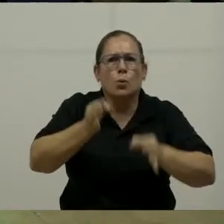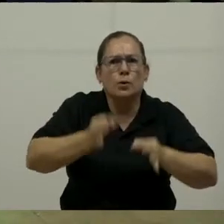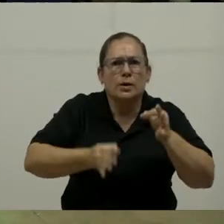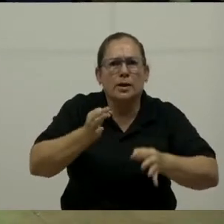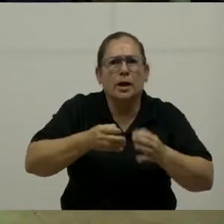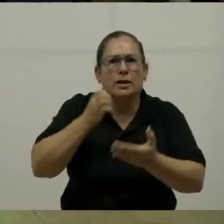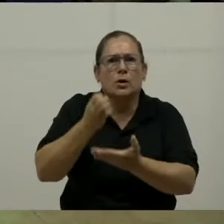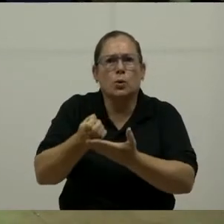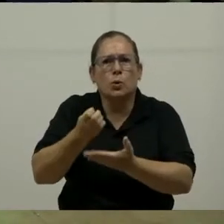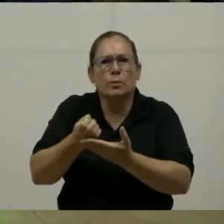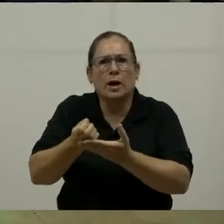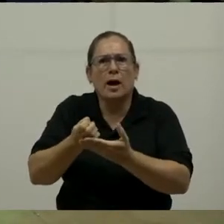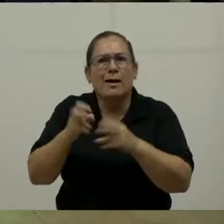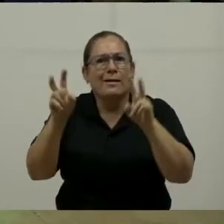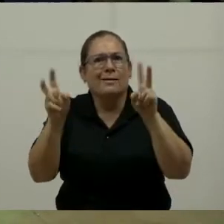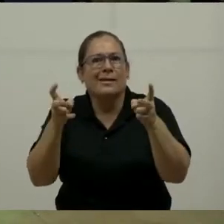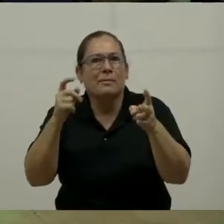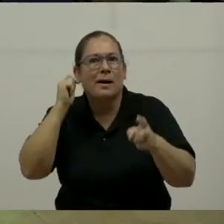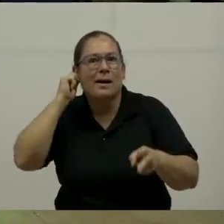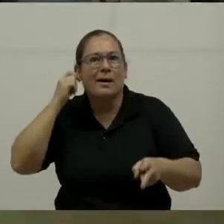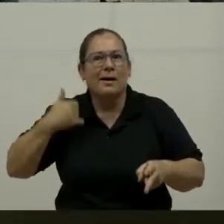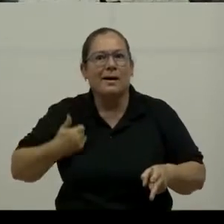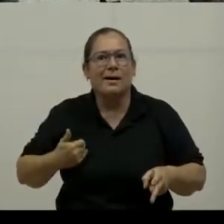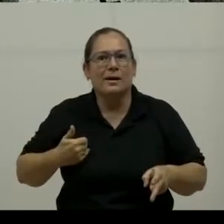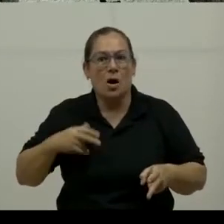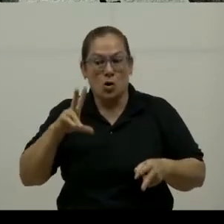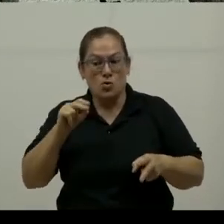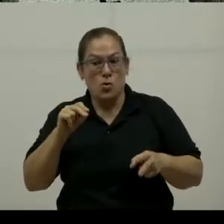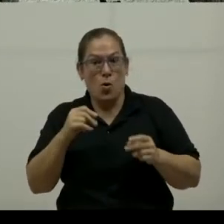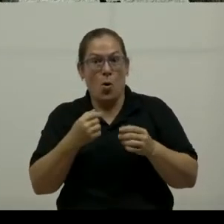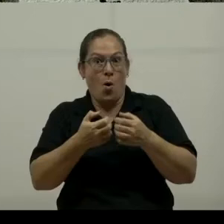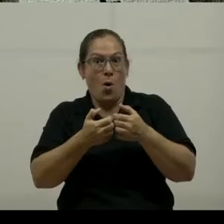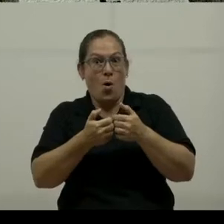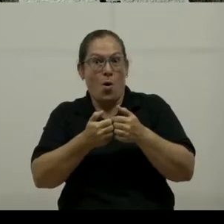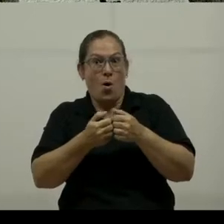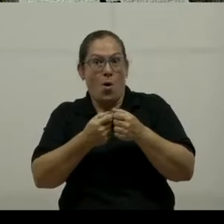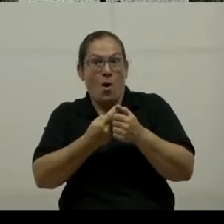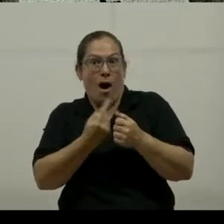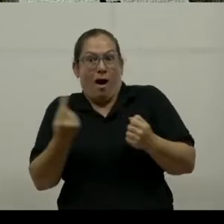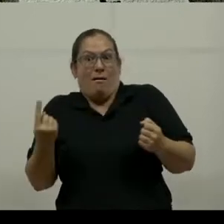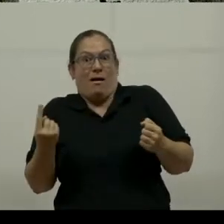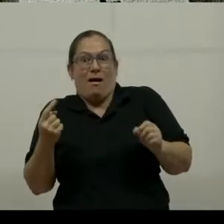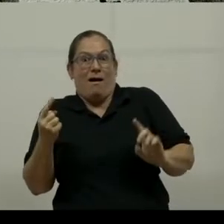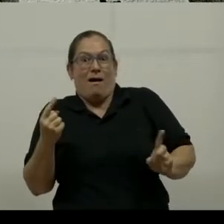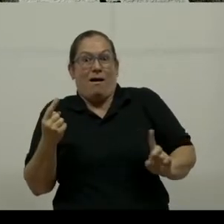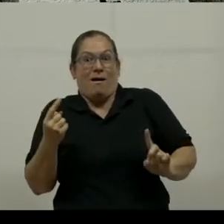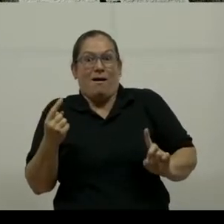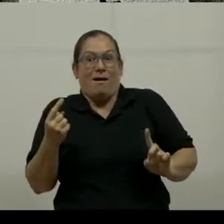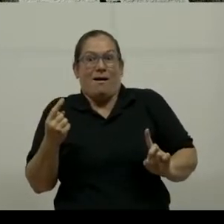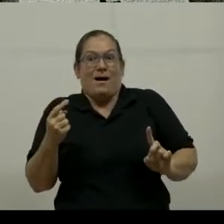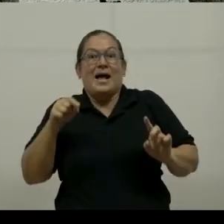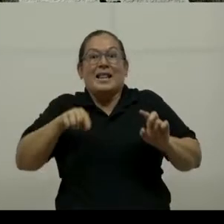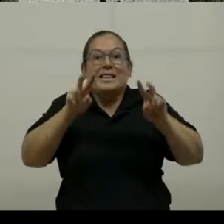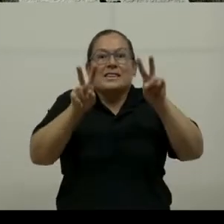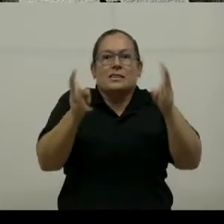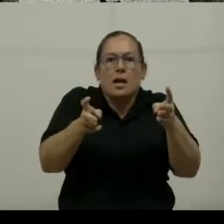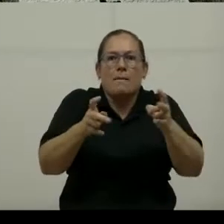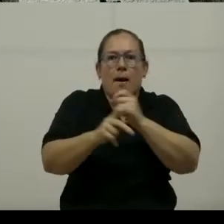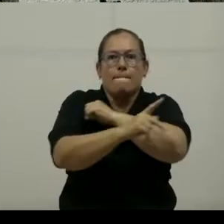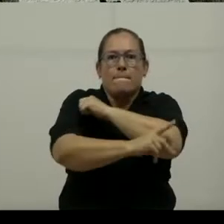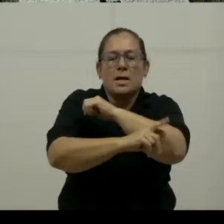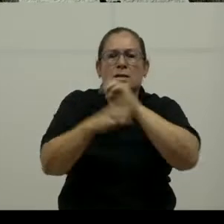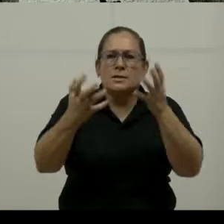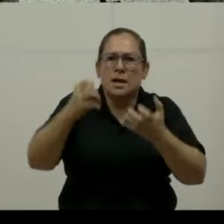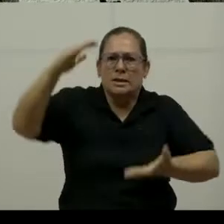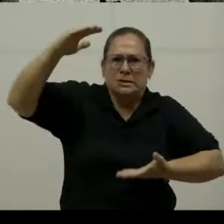relacionada con el tema de género. No es un tema aislado, es un tema país, porque lo que ocupamos es reducir las desigualdades y brindar